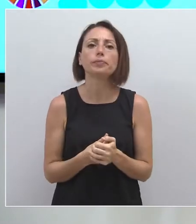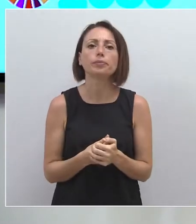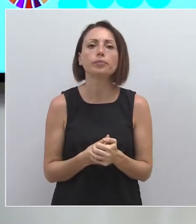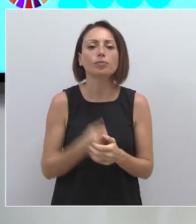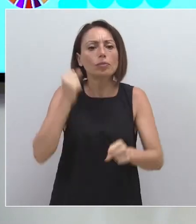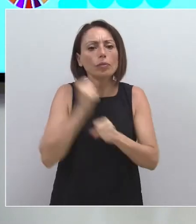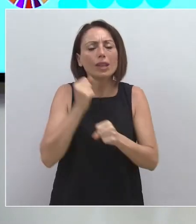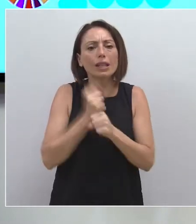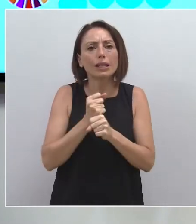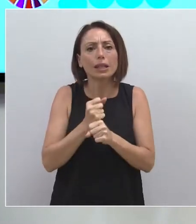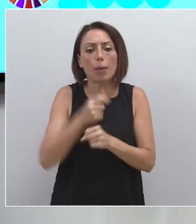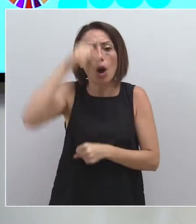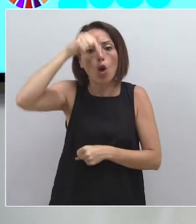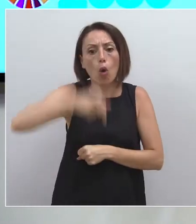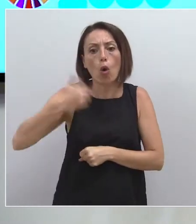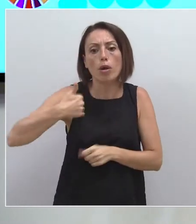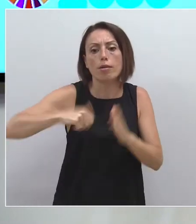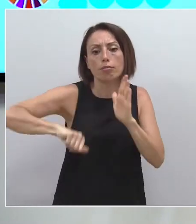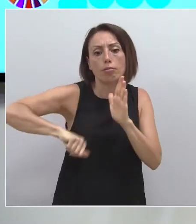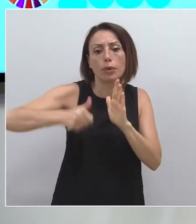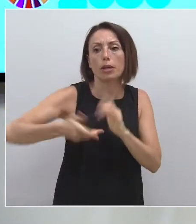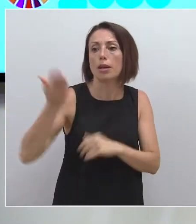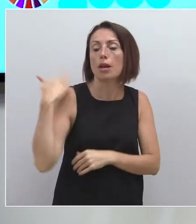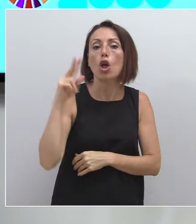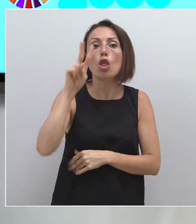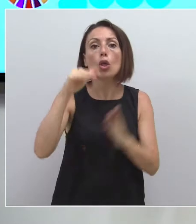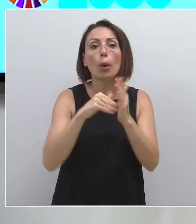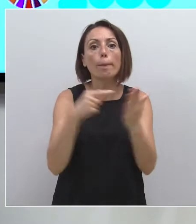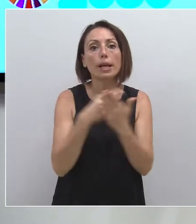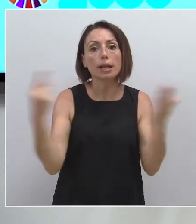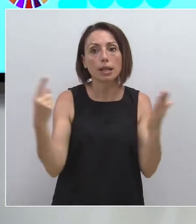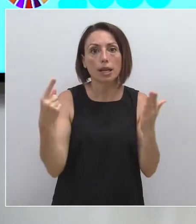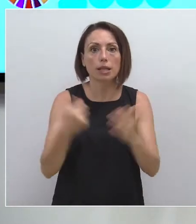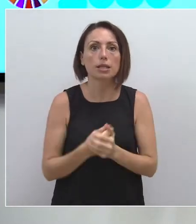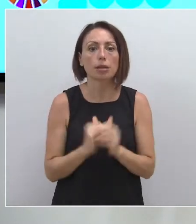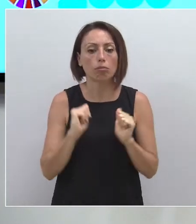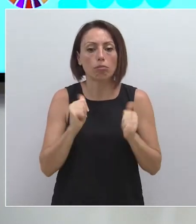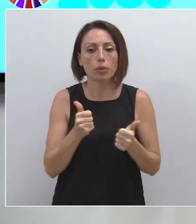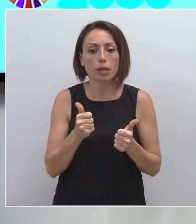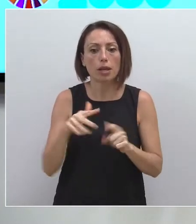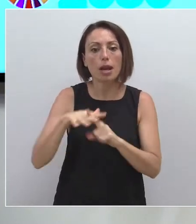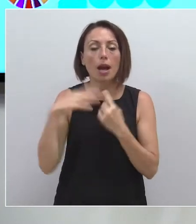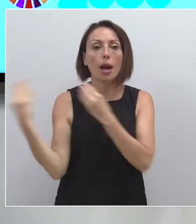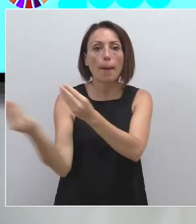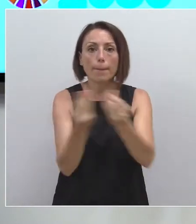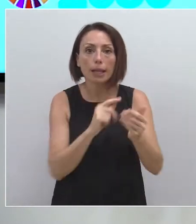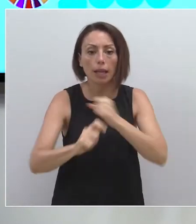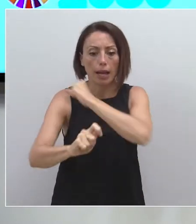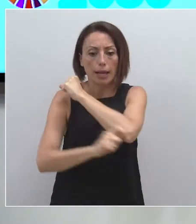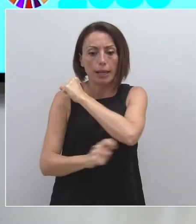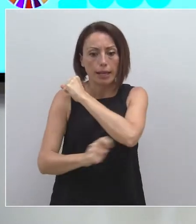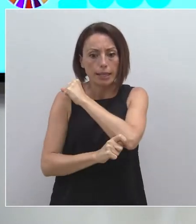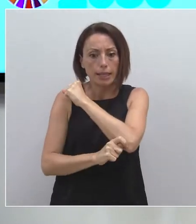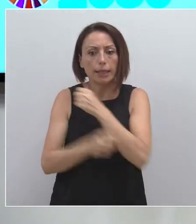Un trabajo que culmina hoy, pero que se inició en 2016, que ha obtenido la evaluación ambiental estratégica y que ha sido